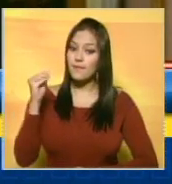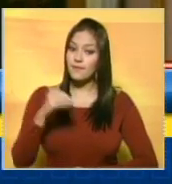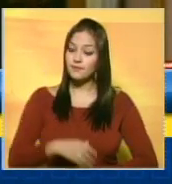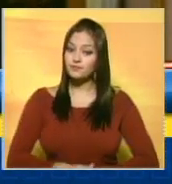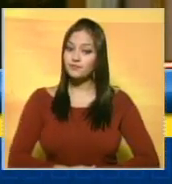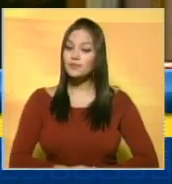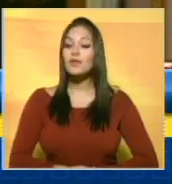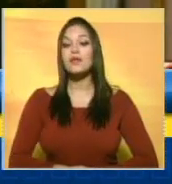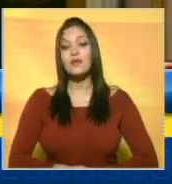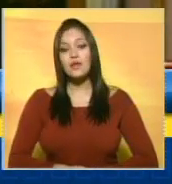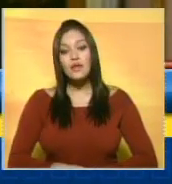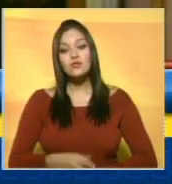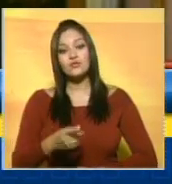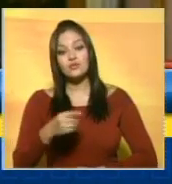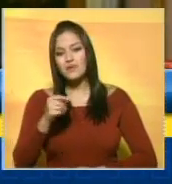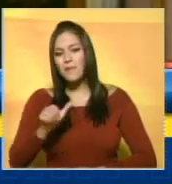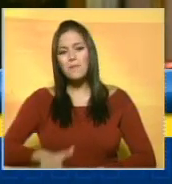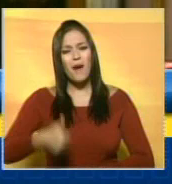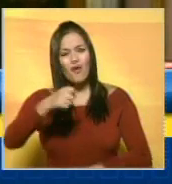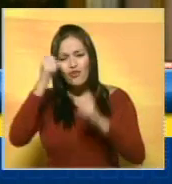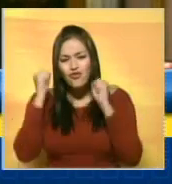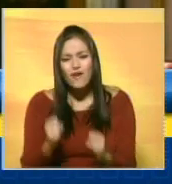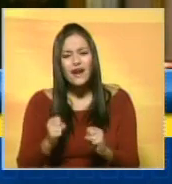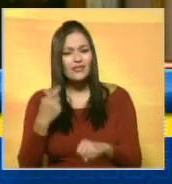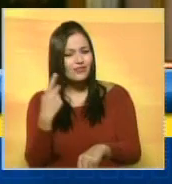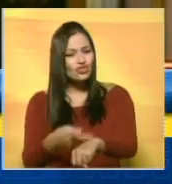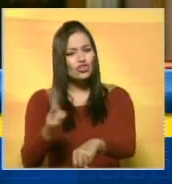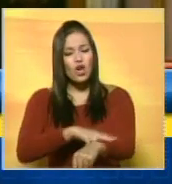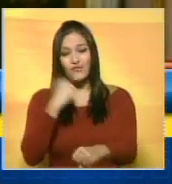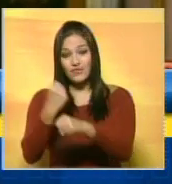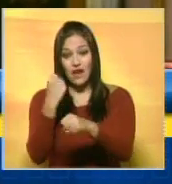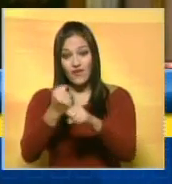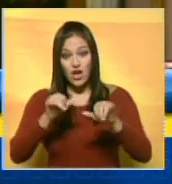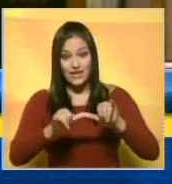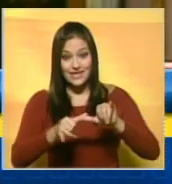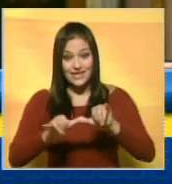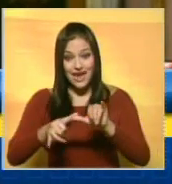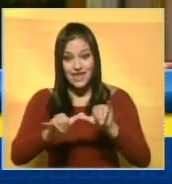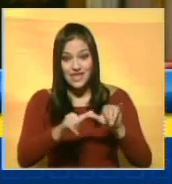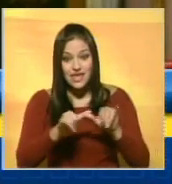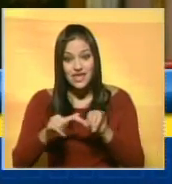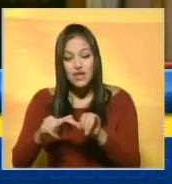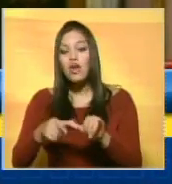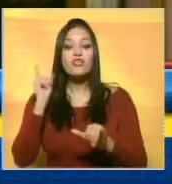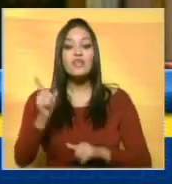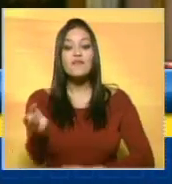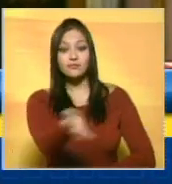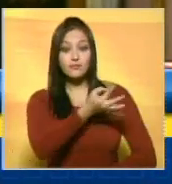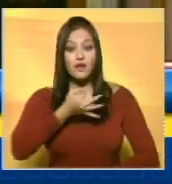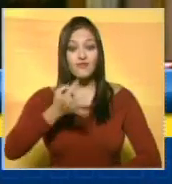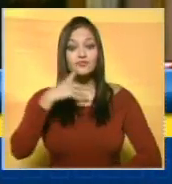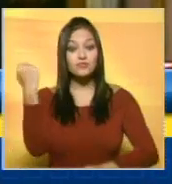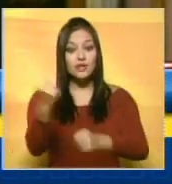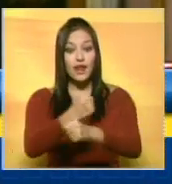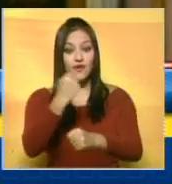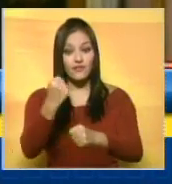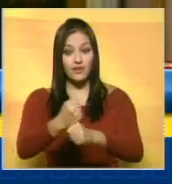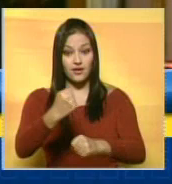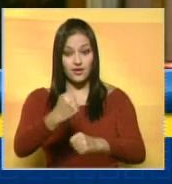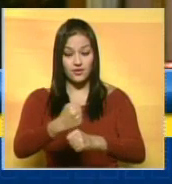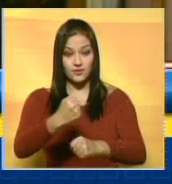...incrementar a la enésima potencia, Rafael, tú que eres ingeniero... ...eh, la eficiencia,